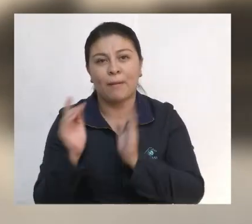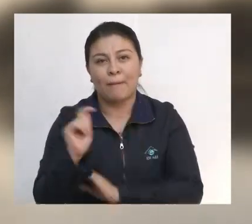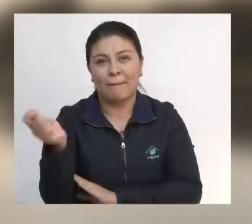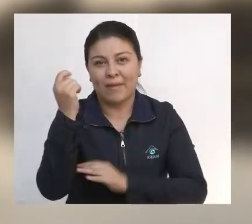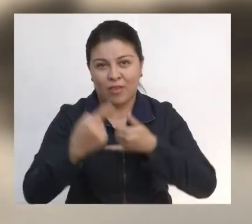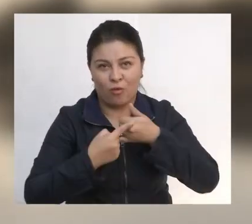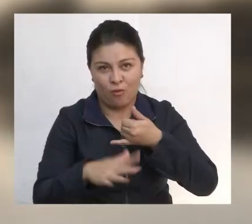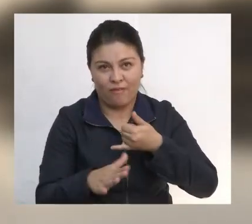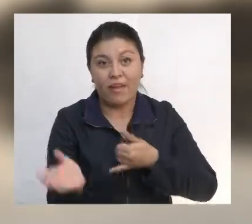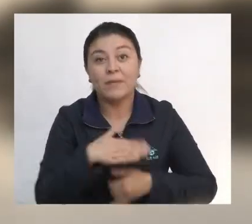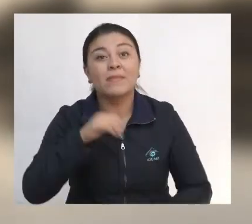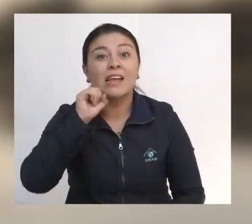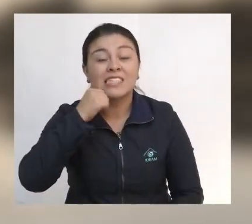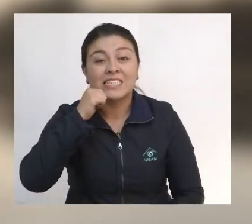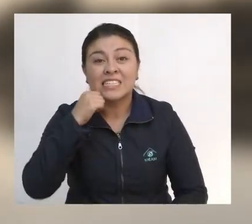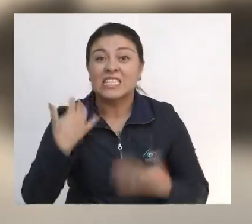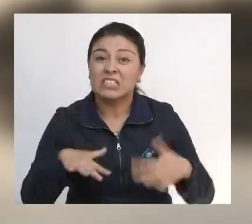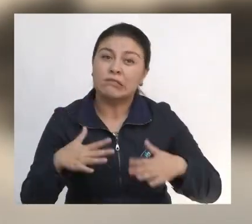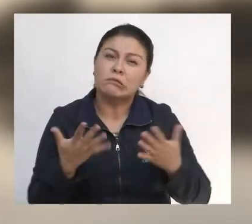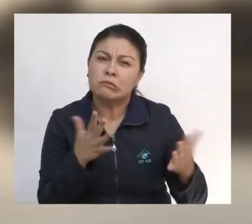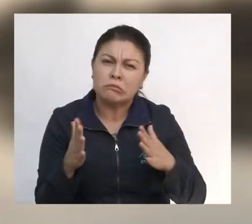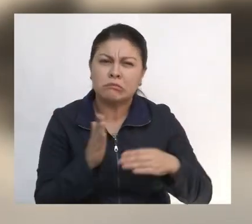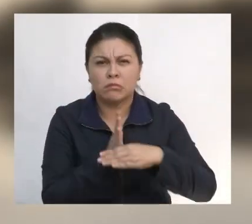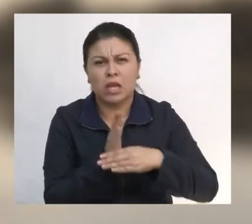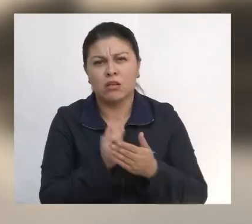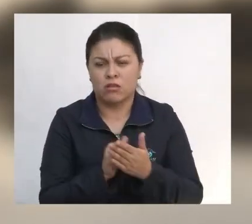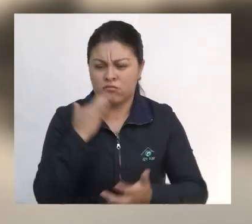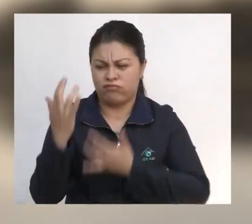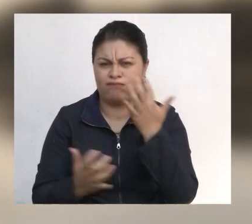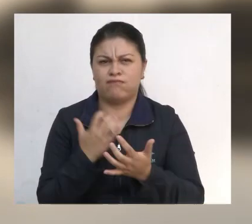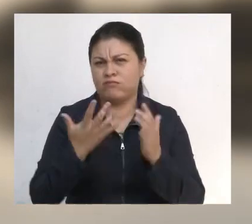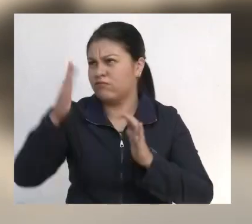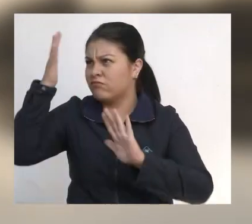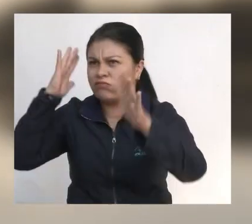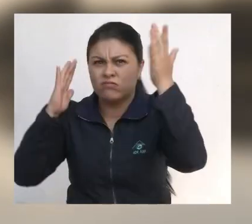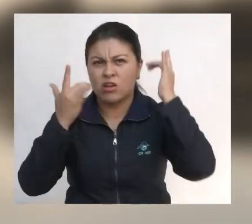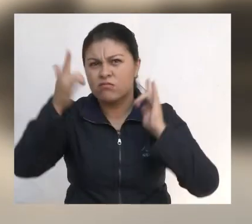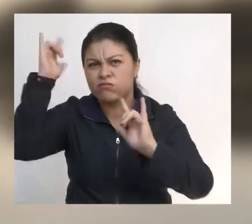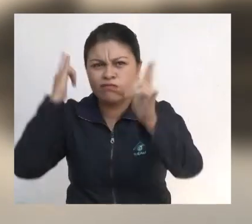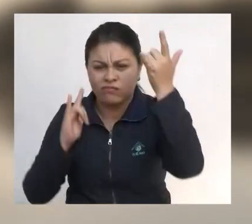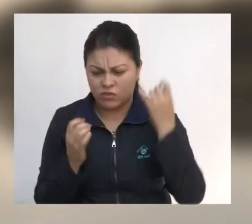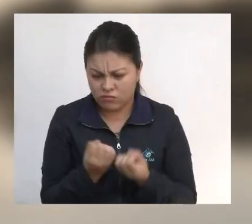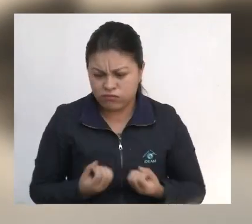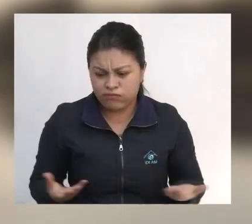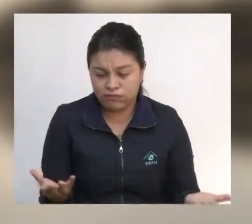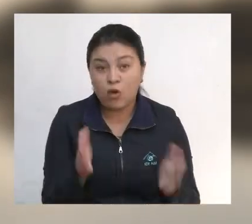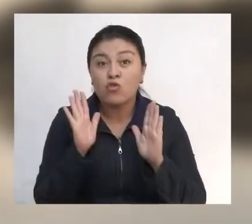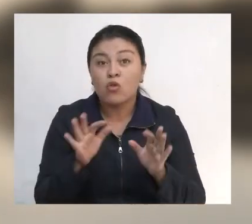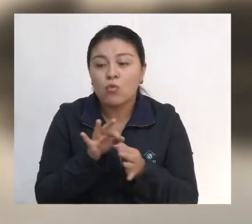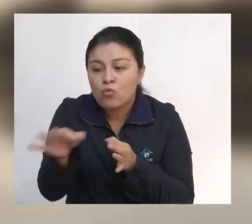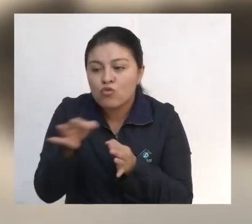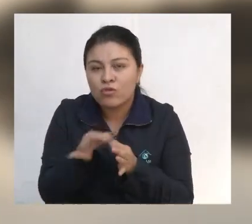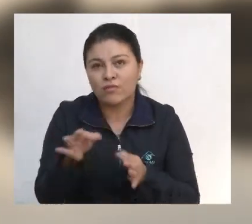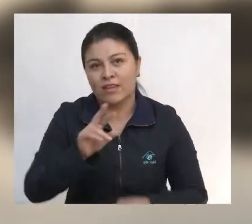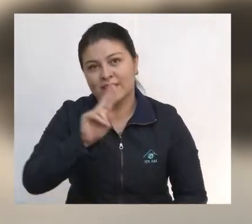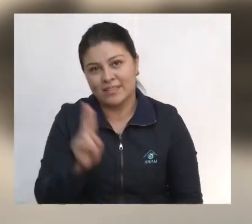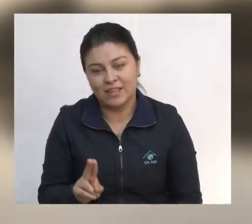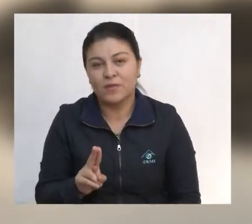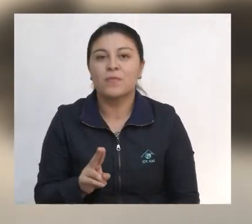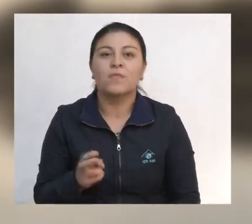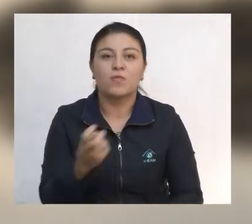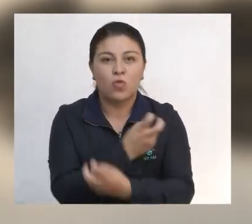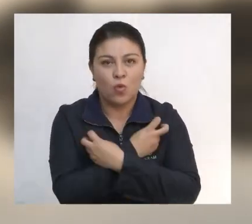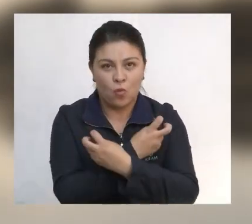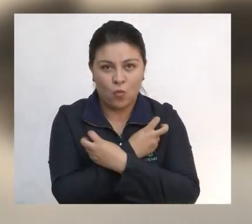en algunos municipios de Cesar, Huila, Nariño y Valle del Cauca Alerta roja por alta probabilidad de deslizamientos de tierra en